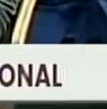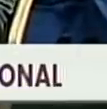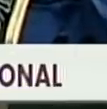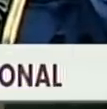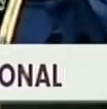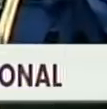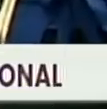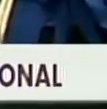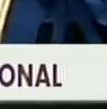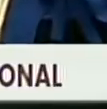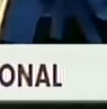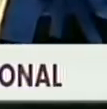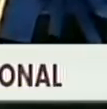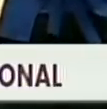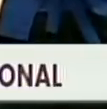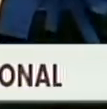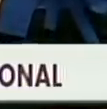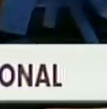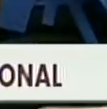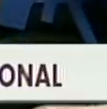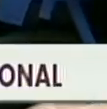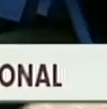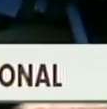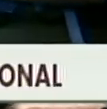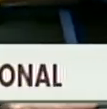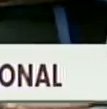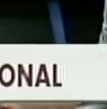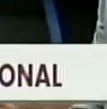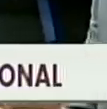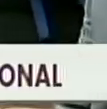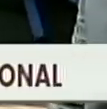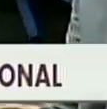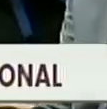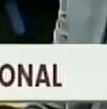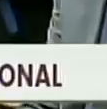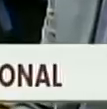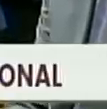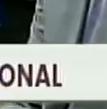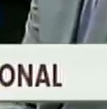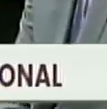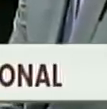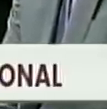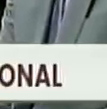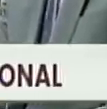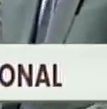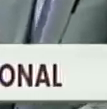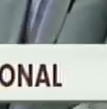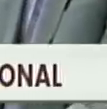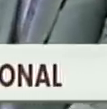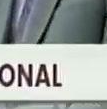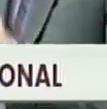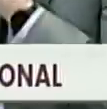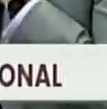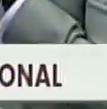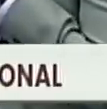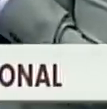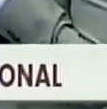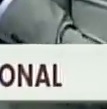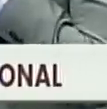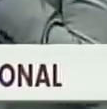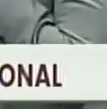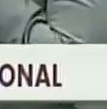periodistas y corresponsales. El encuentro que se desarrolla en el Salón Ayacucho del Palacio de